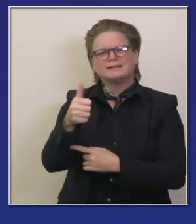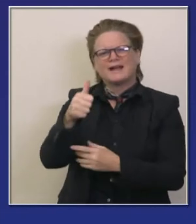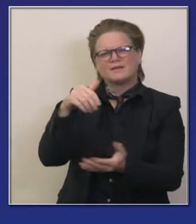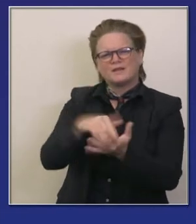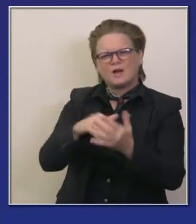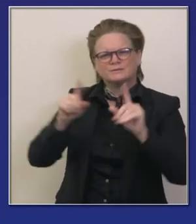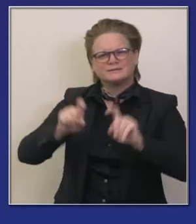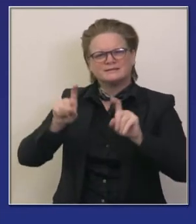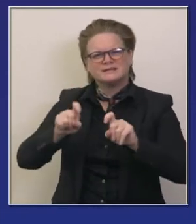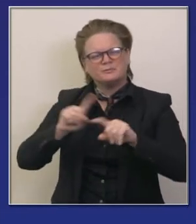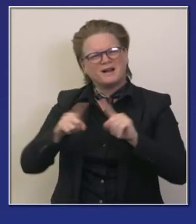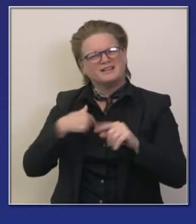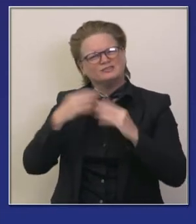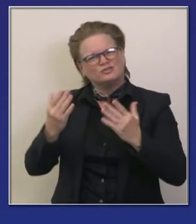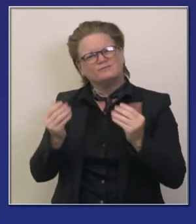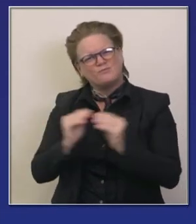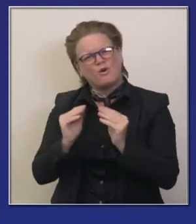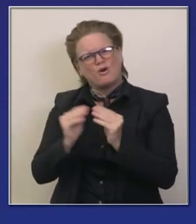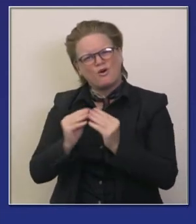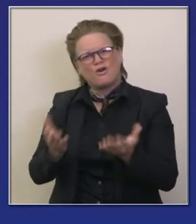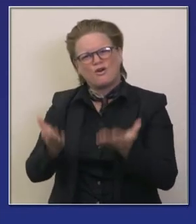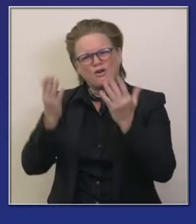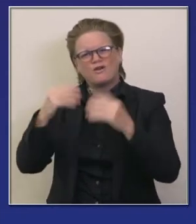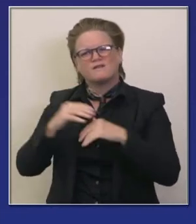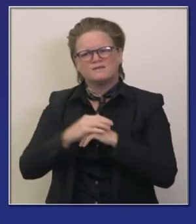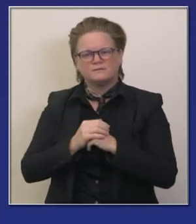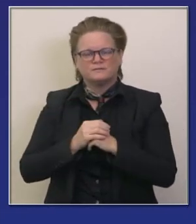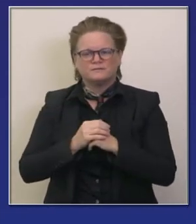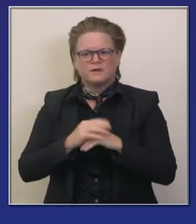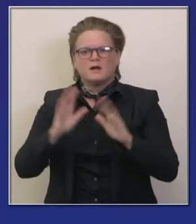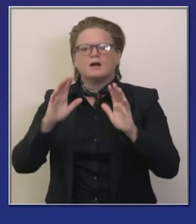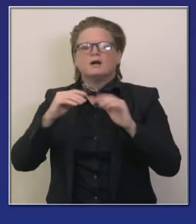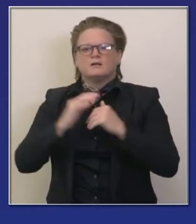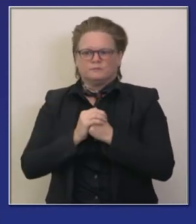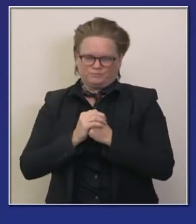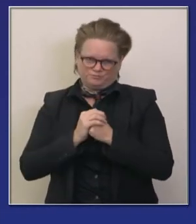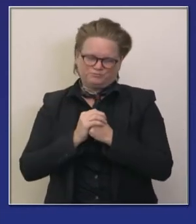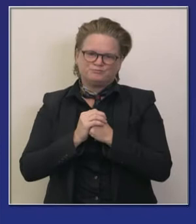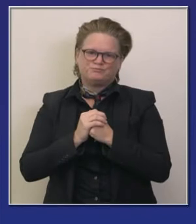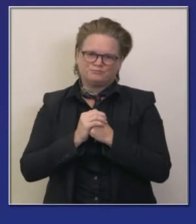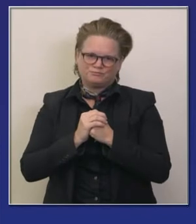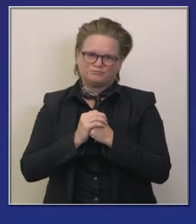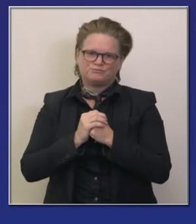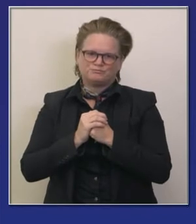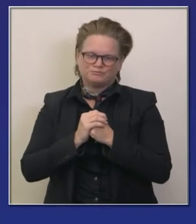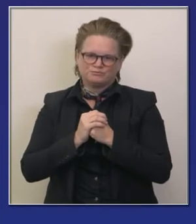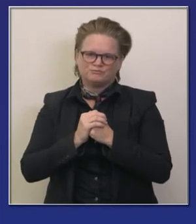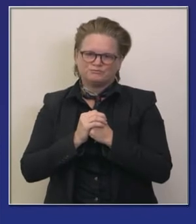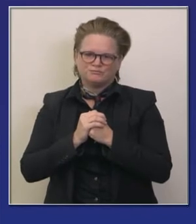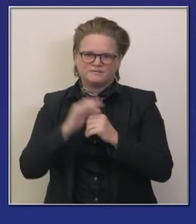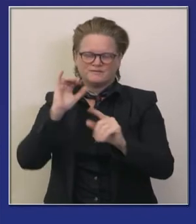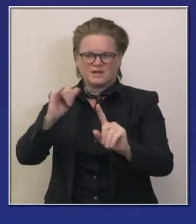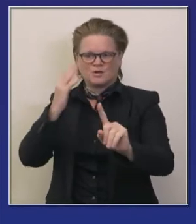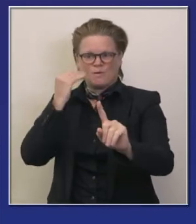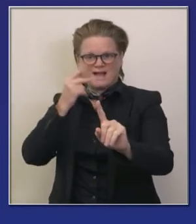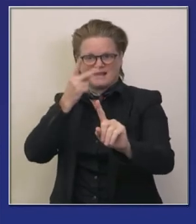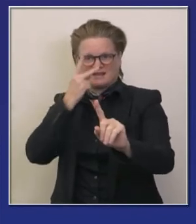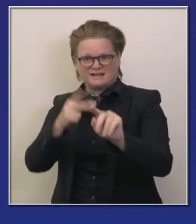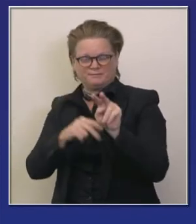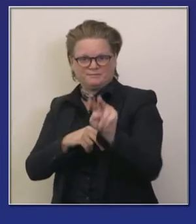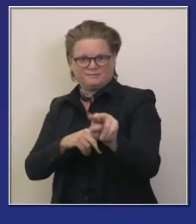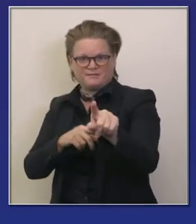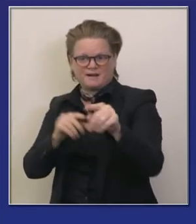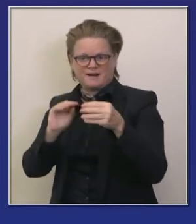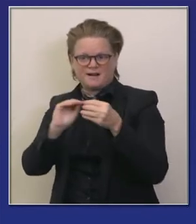ahora creo que es la cifra más alta de cualquier estado del país pero no per cápita y por eso es que estas cifras